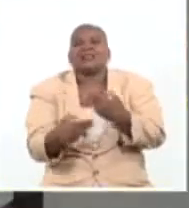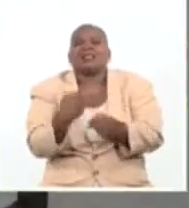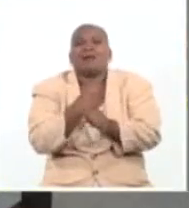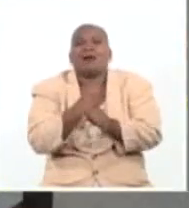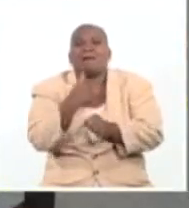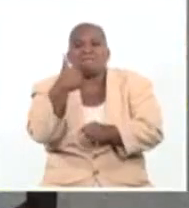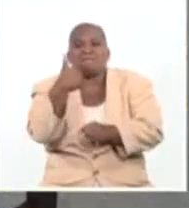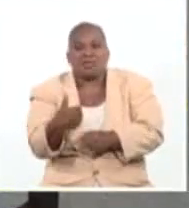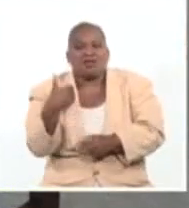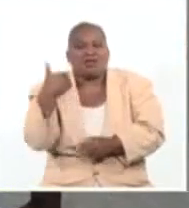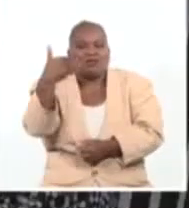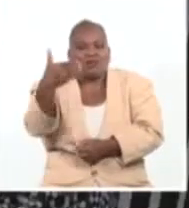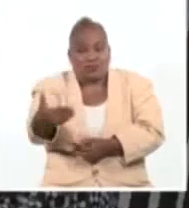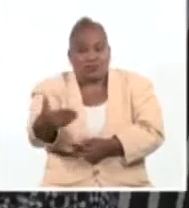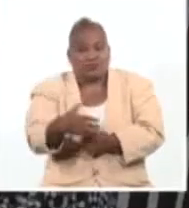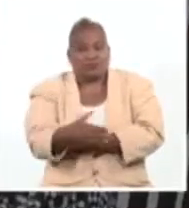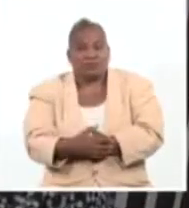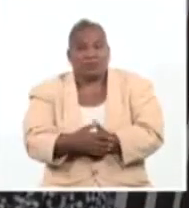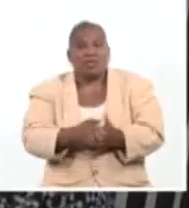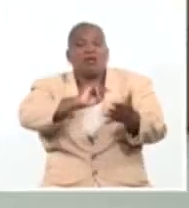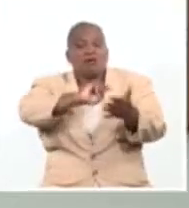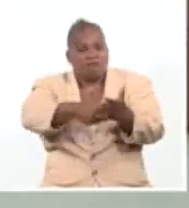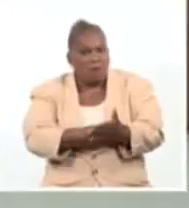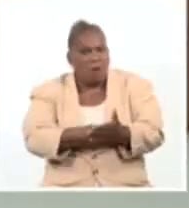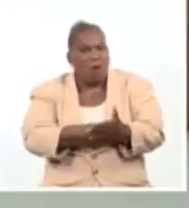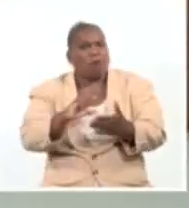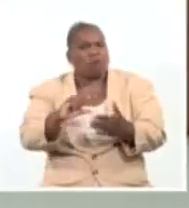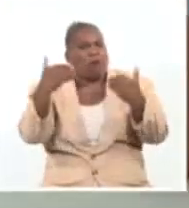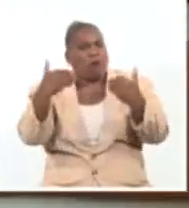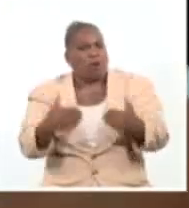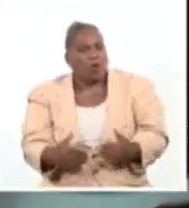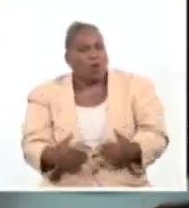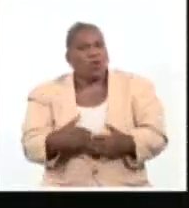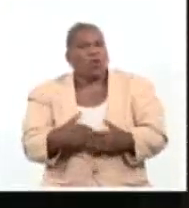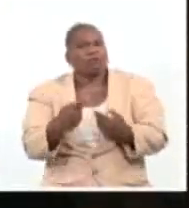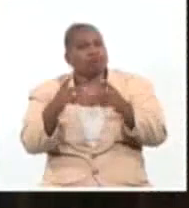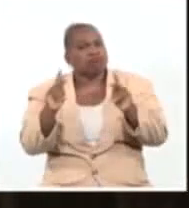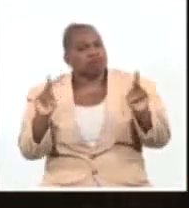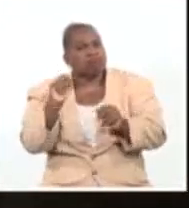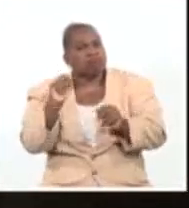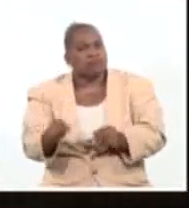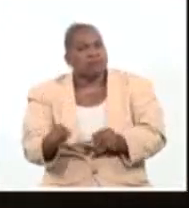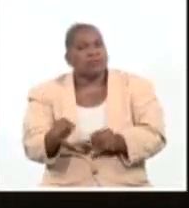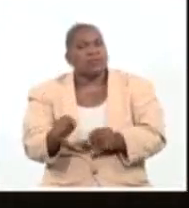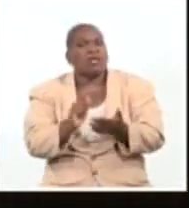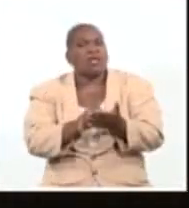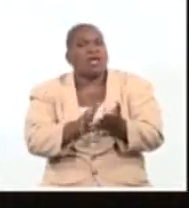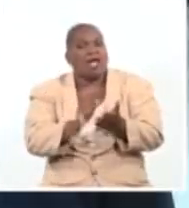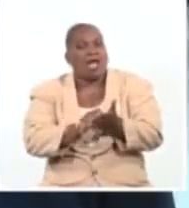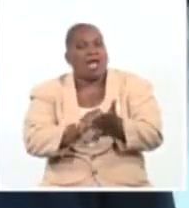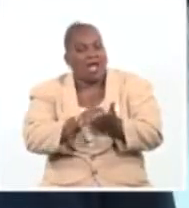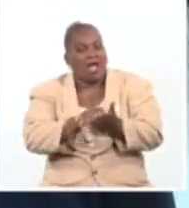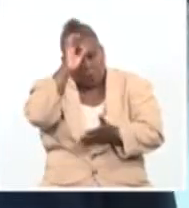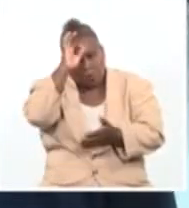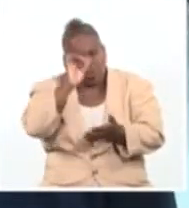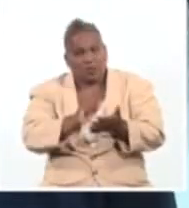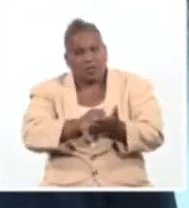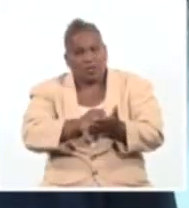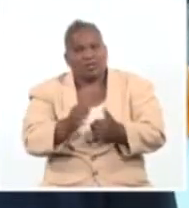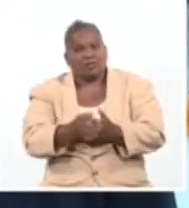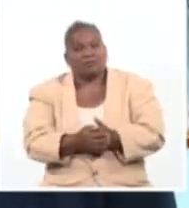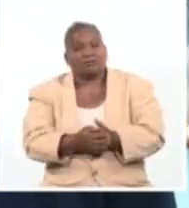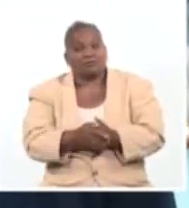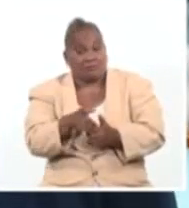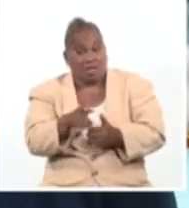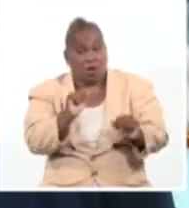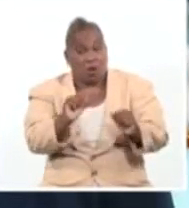mañana. Durante la jornada se firmó además el código de ética por parte de profesionales del sistema de auditoría del Mintur. De eso trata el control.